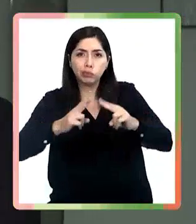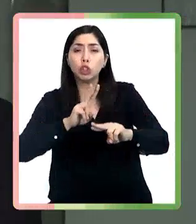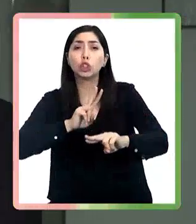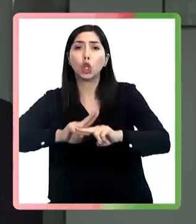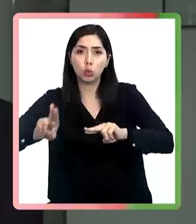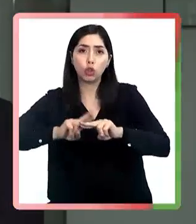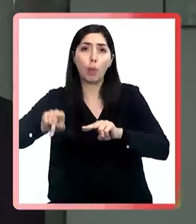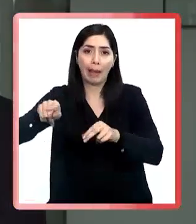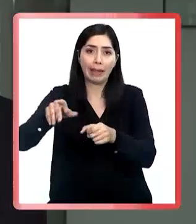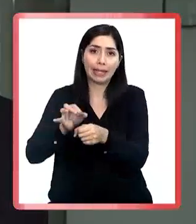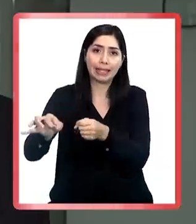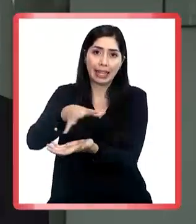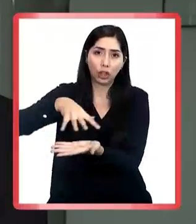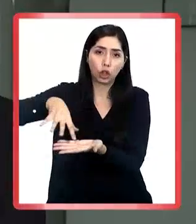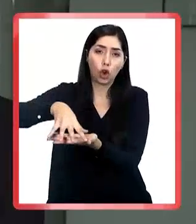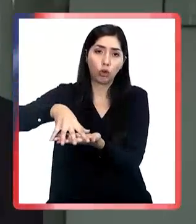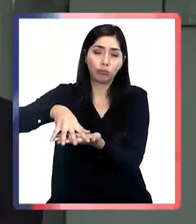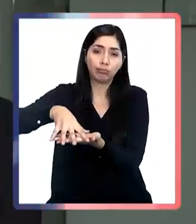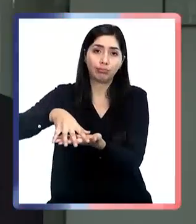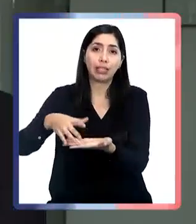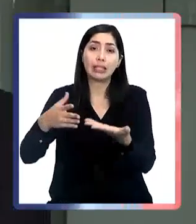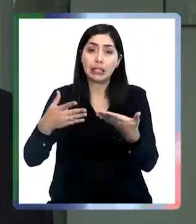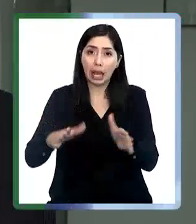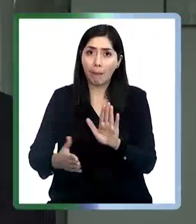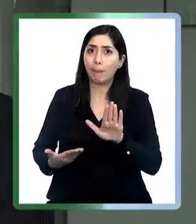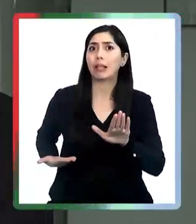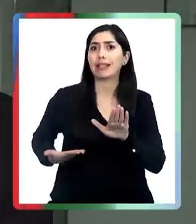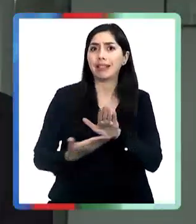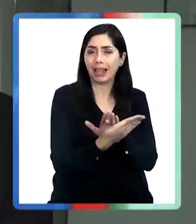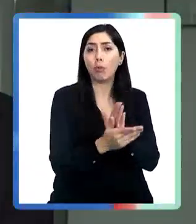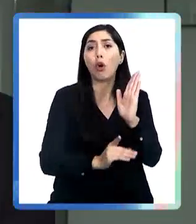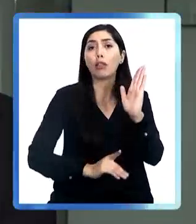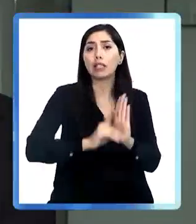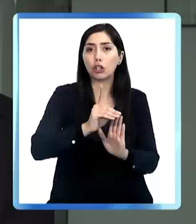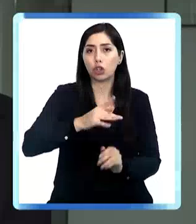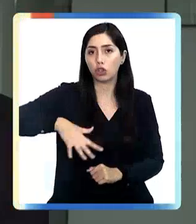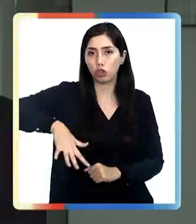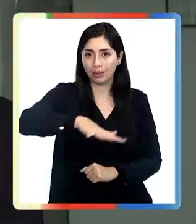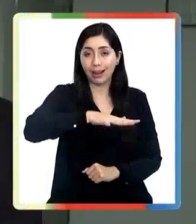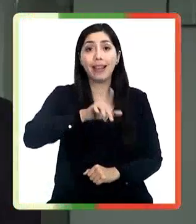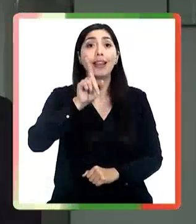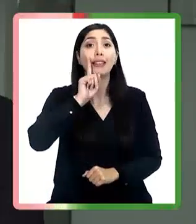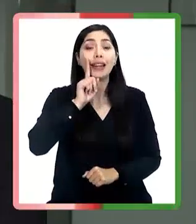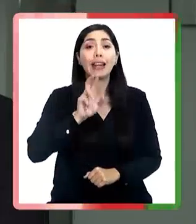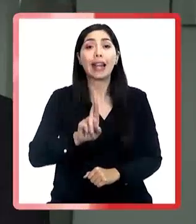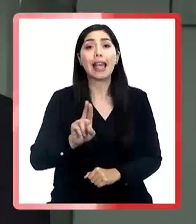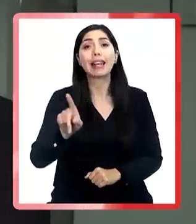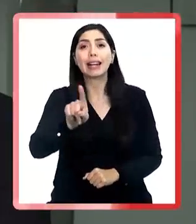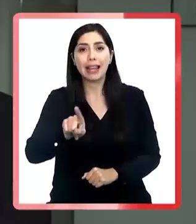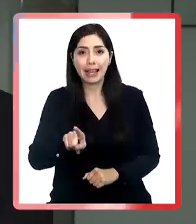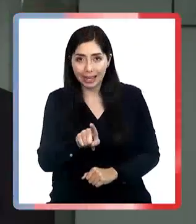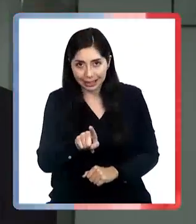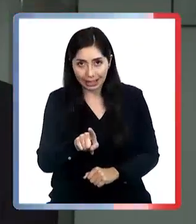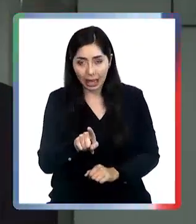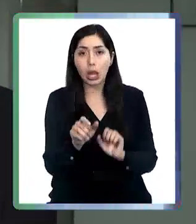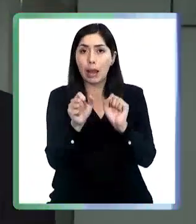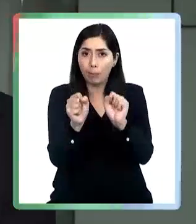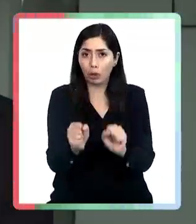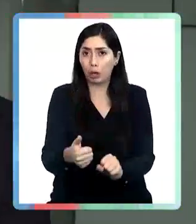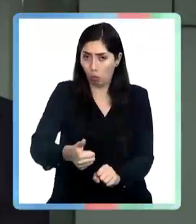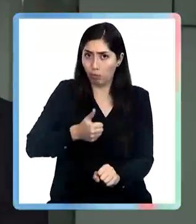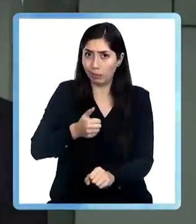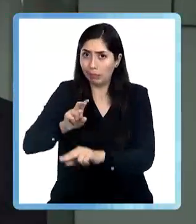soluciones para el sector definitiva, ya para ser presentado a desarrollo social y obtener el R.S. y poder